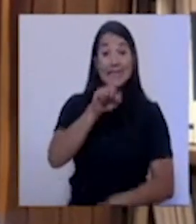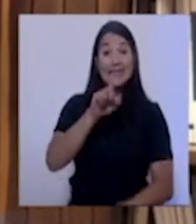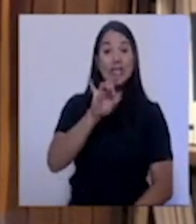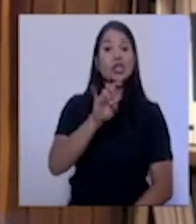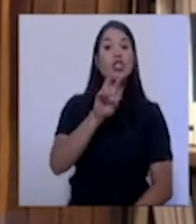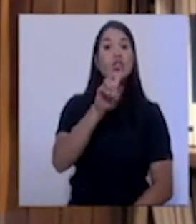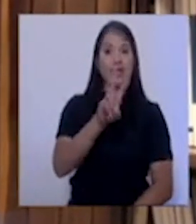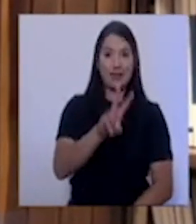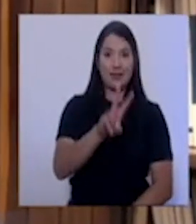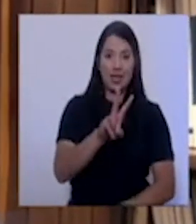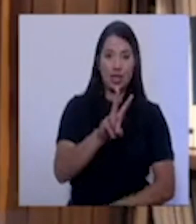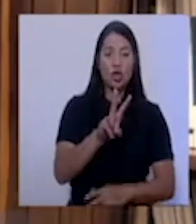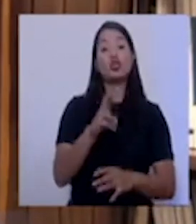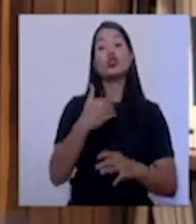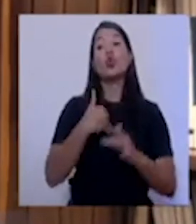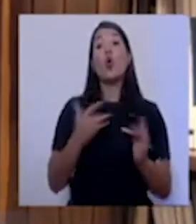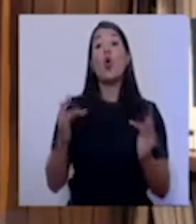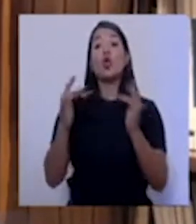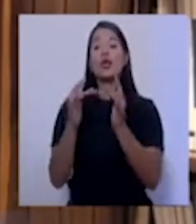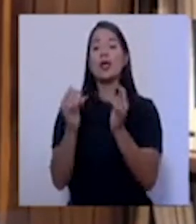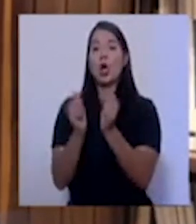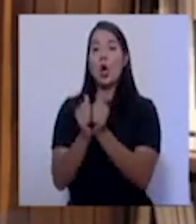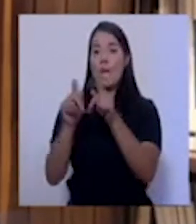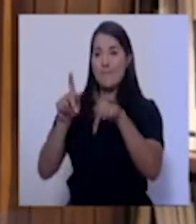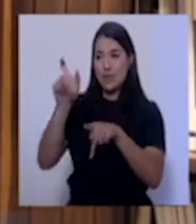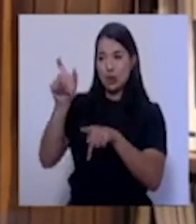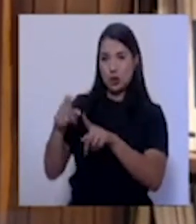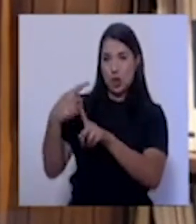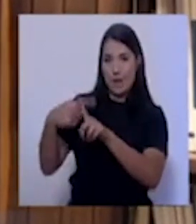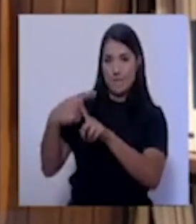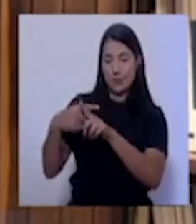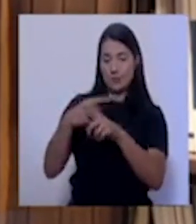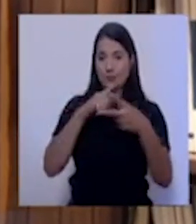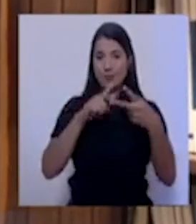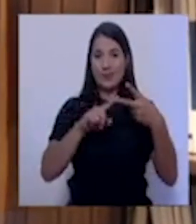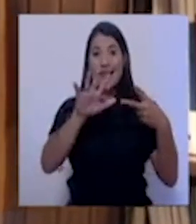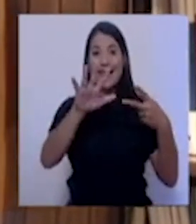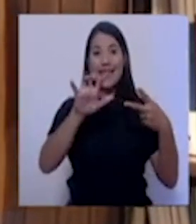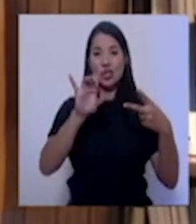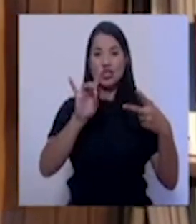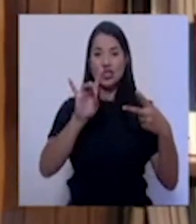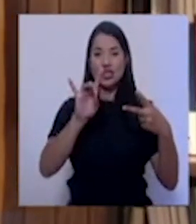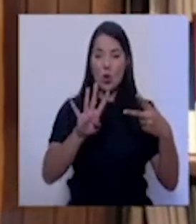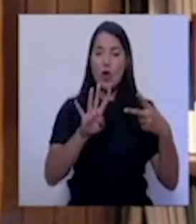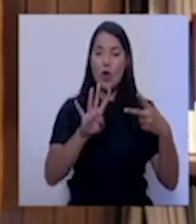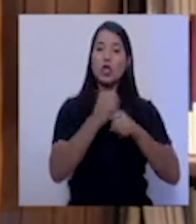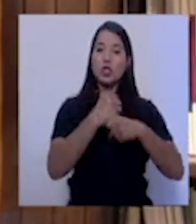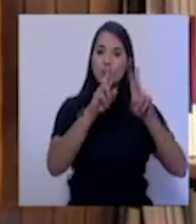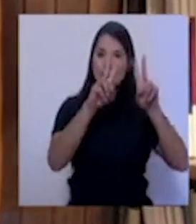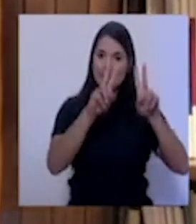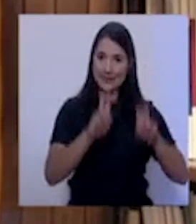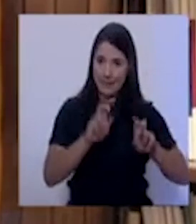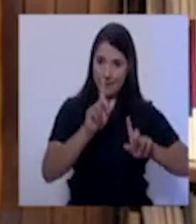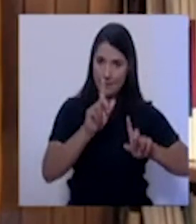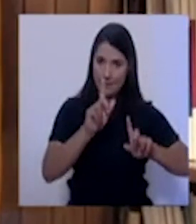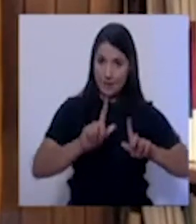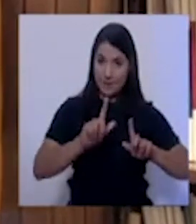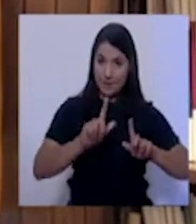diagnosticados por nexo epidemiológico y 584 por laboratorio, para un total de 30